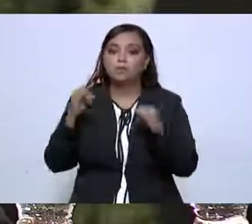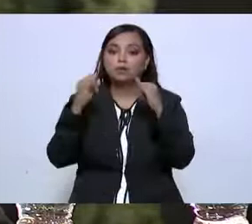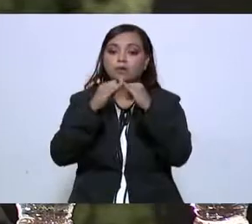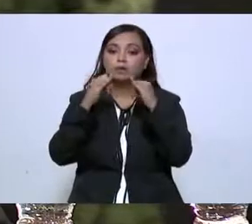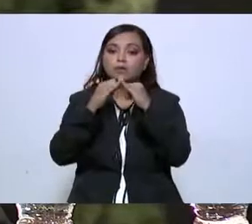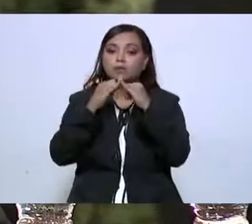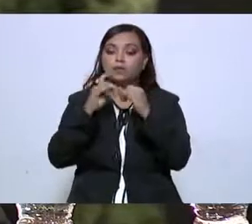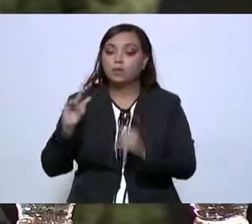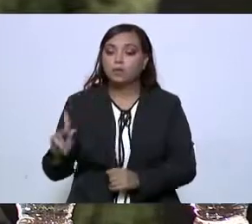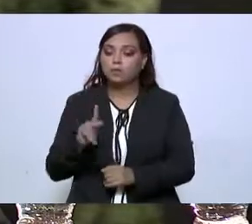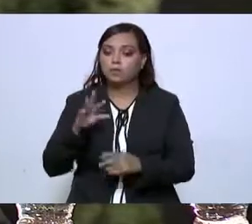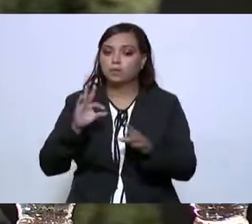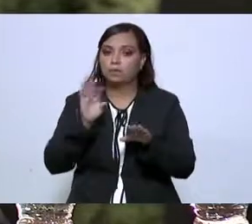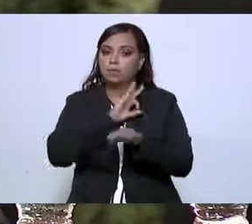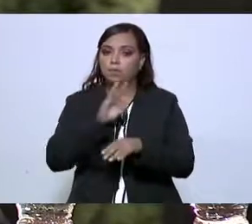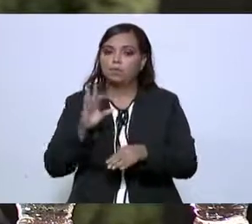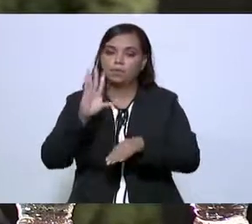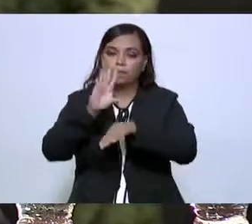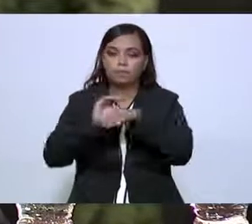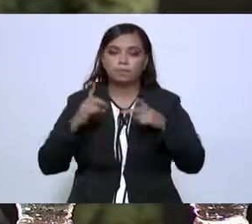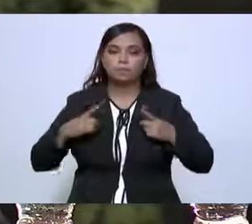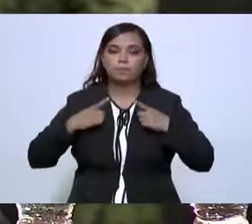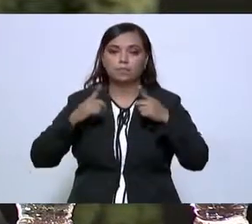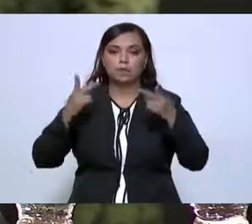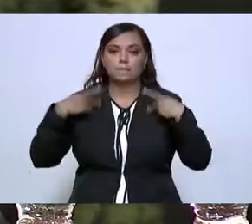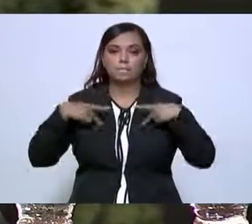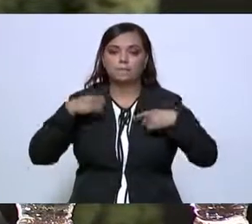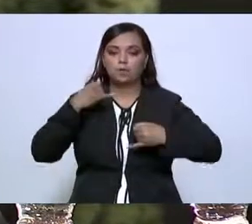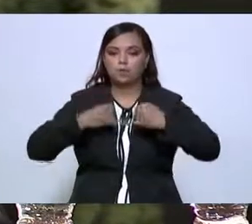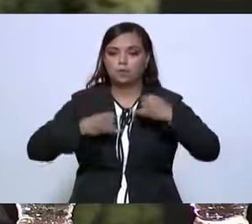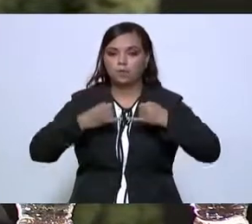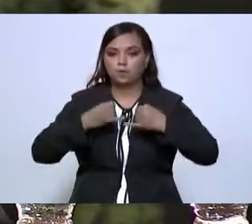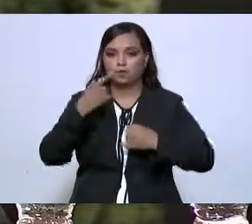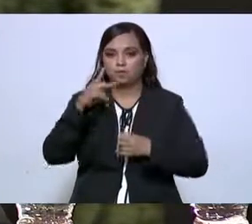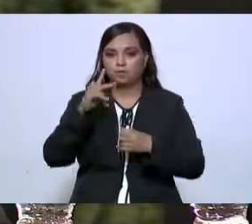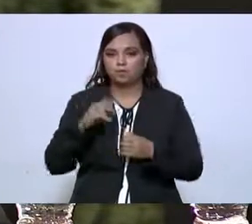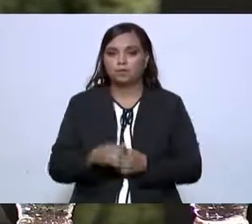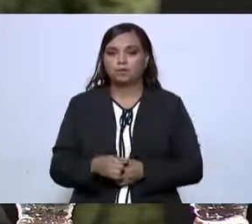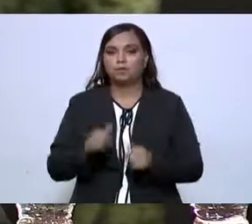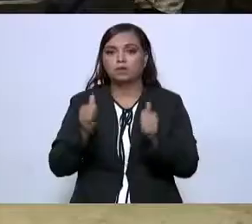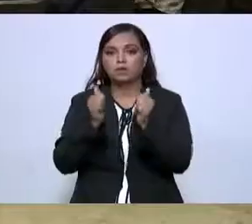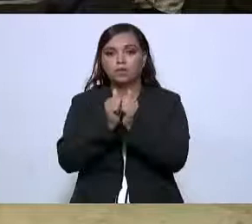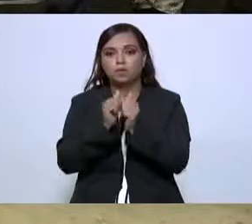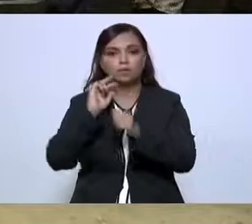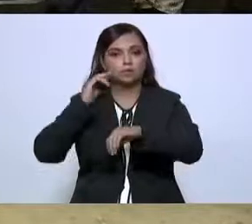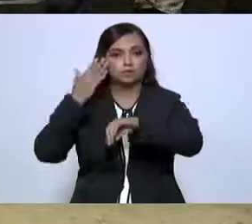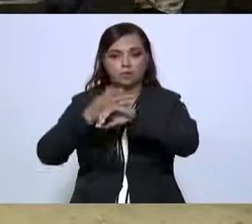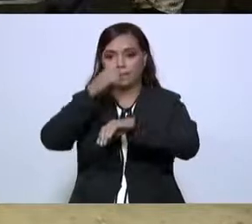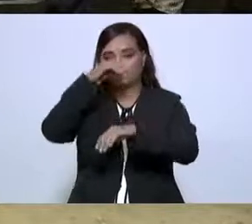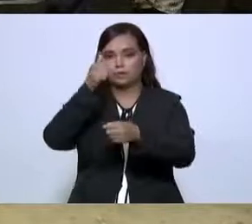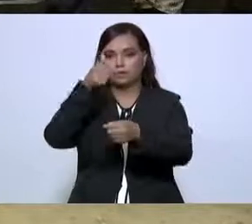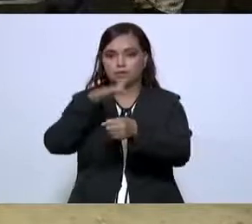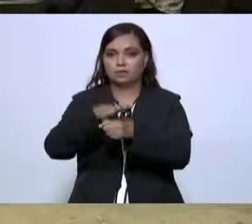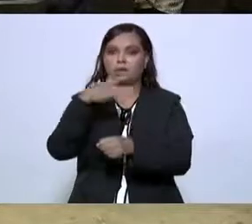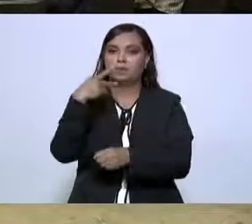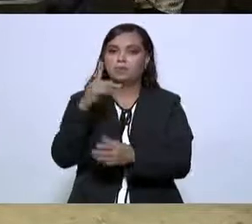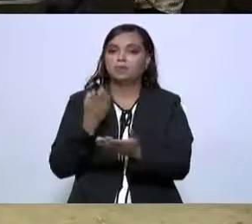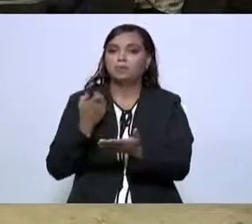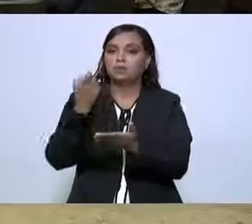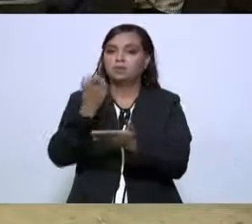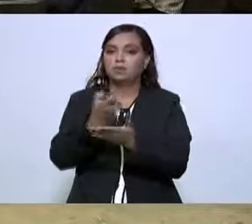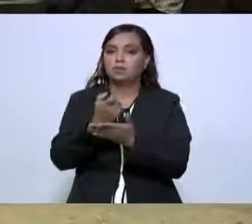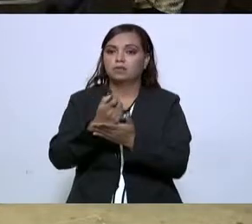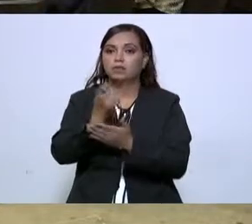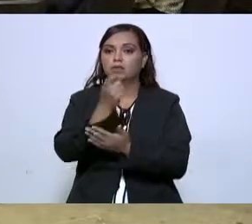permite dar personalidad jurídica, patrimonio propio con atribuciones para administrar su presupuesto,